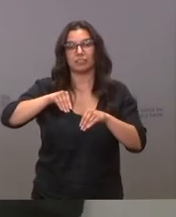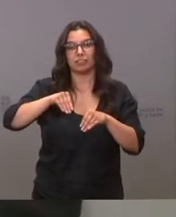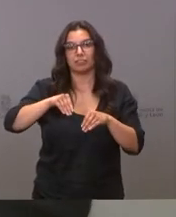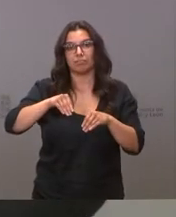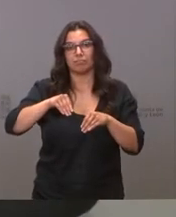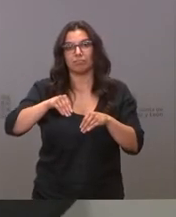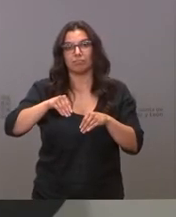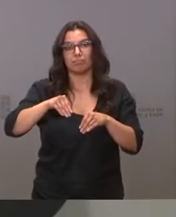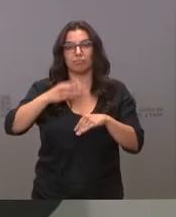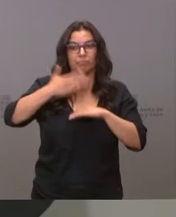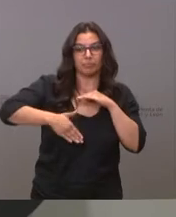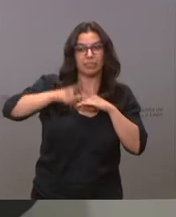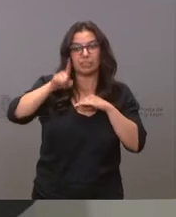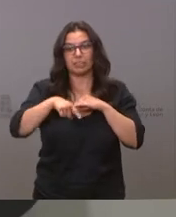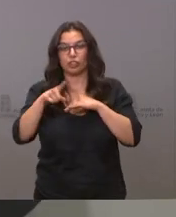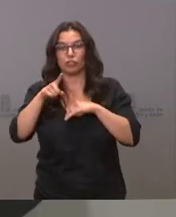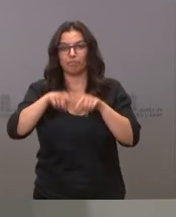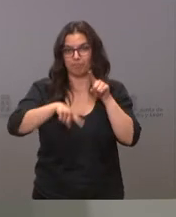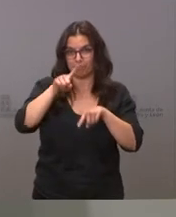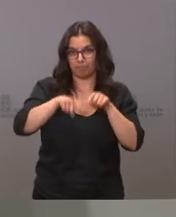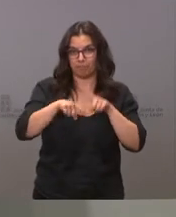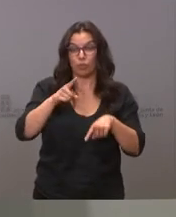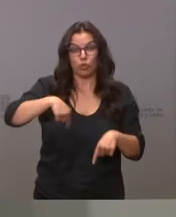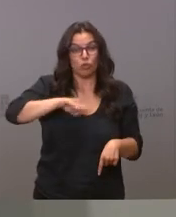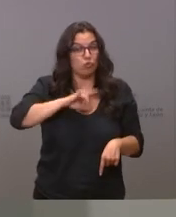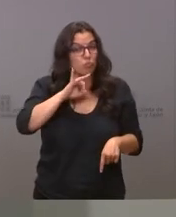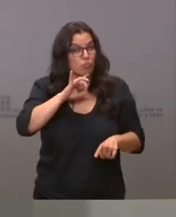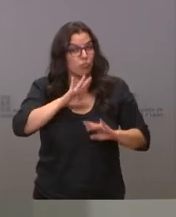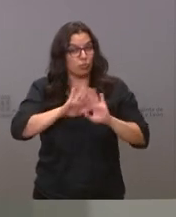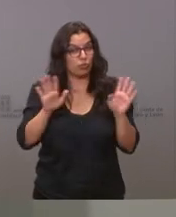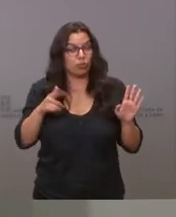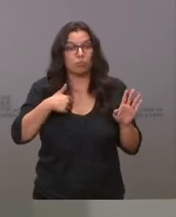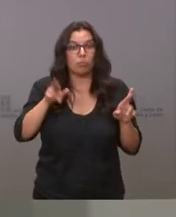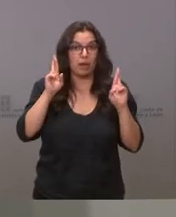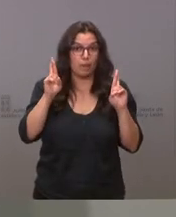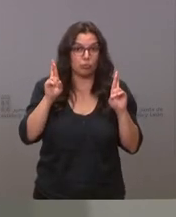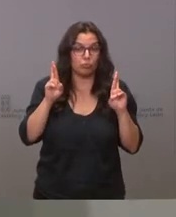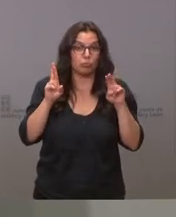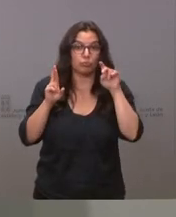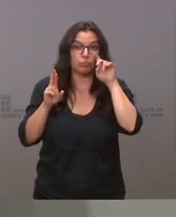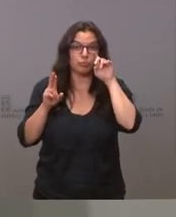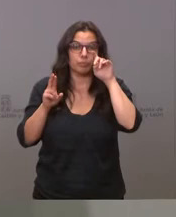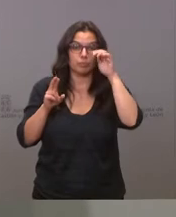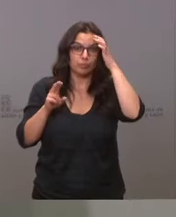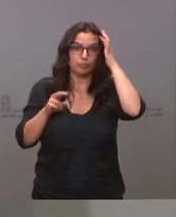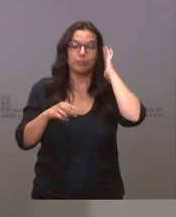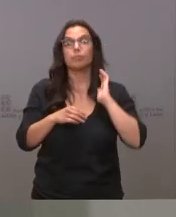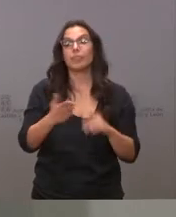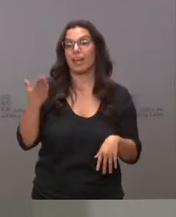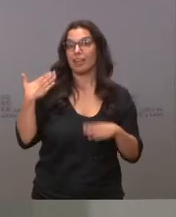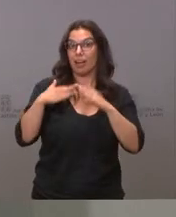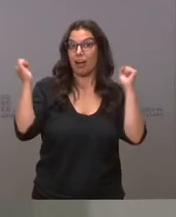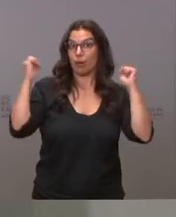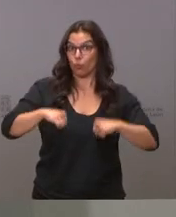restrictivas. Por tanto, estamos muy satisfechos y esperamos que los acuerdos alcanzados ayer